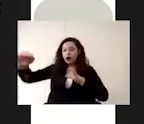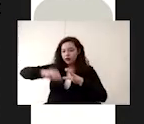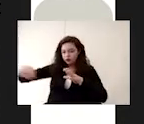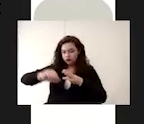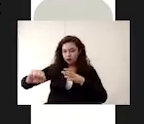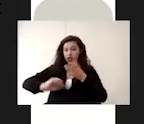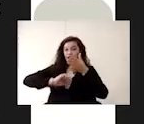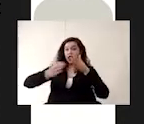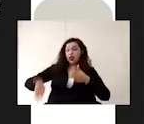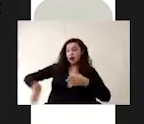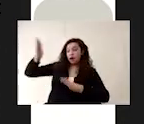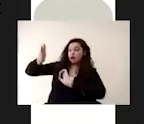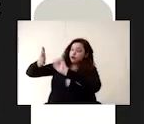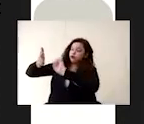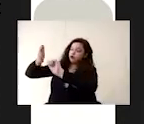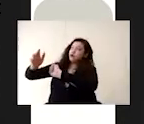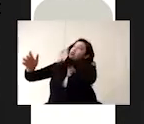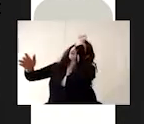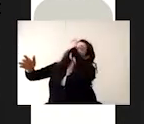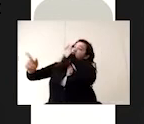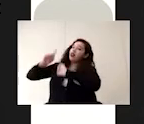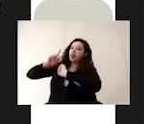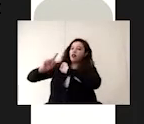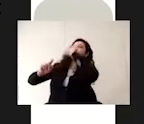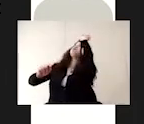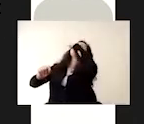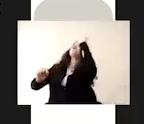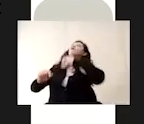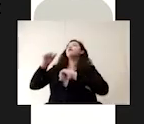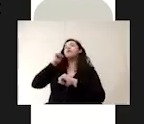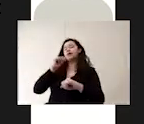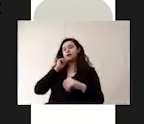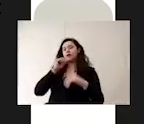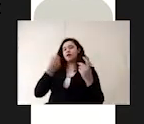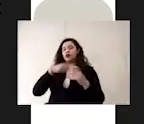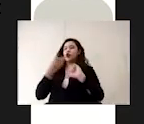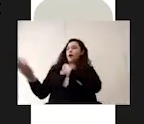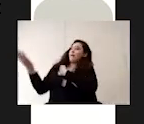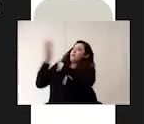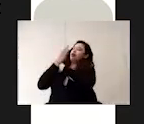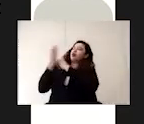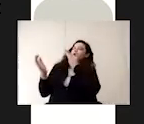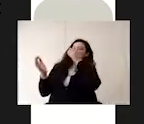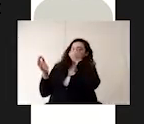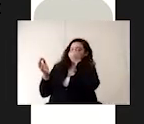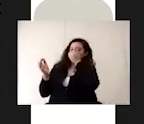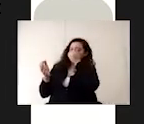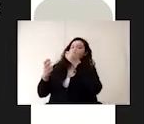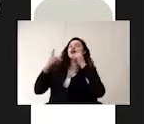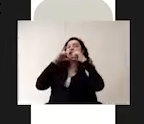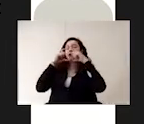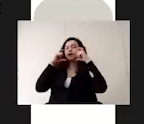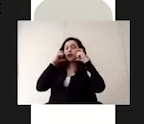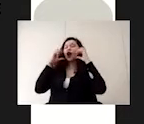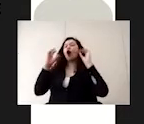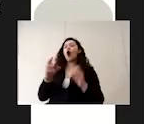las paredes y el techo. Siempre y en todo momento protegiéndonos con el pañuelo húmedo o el cubrebocas